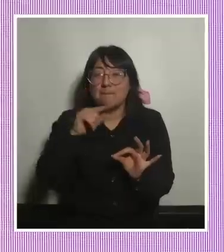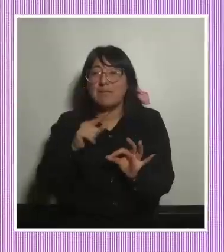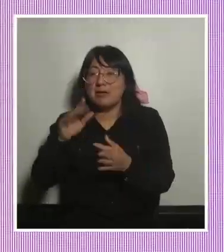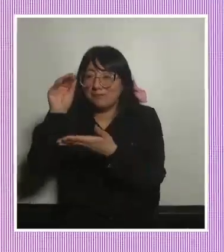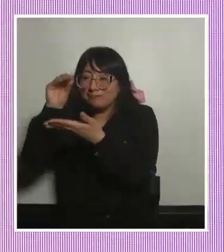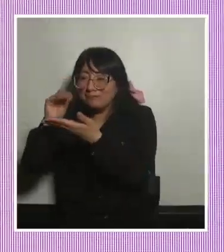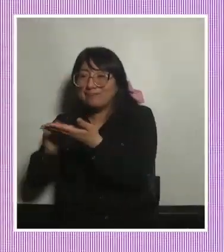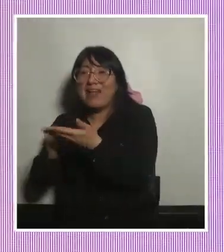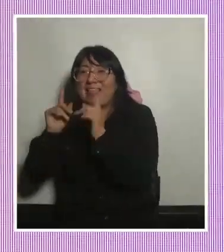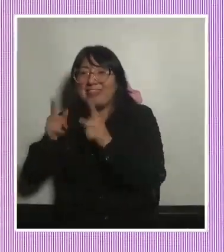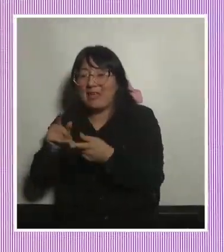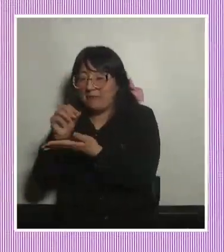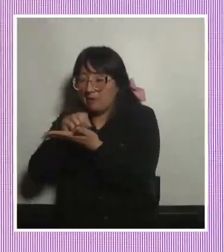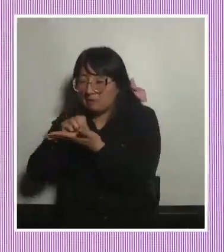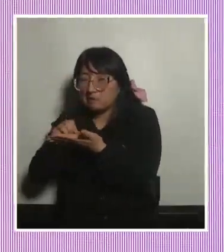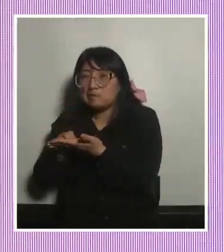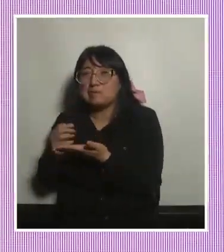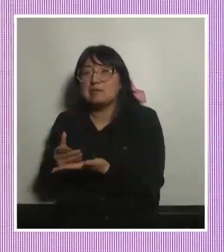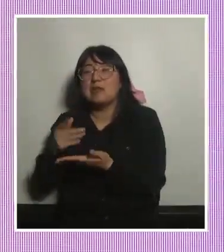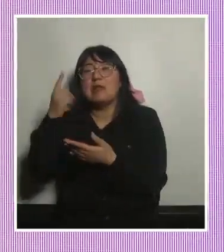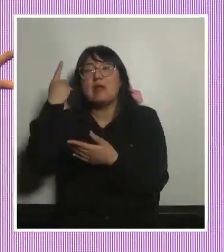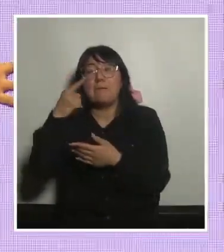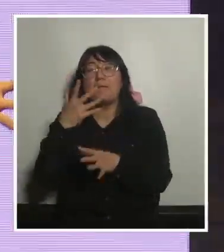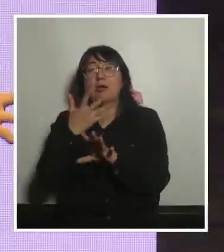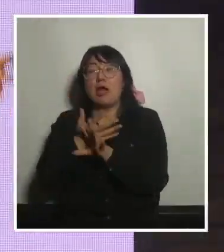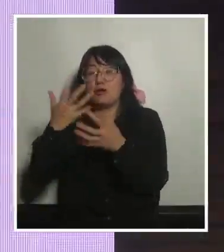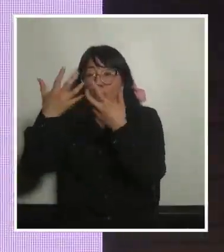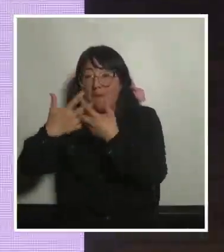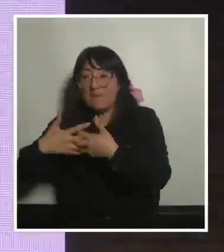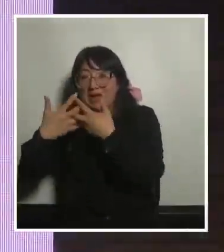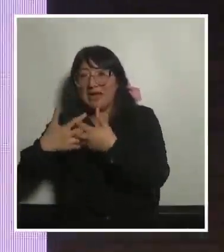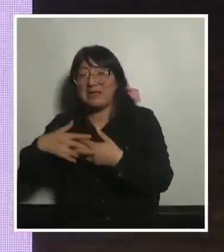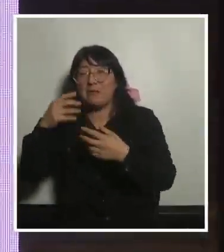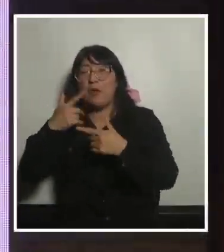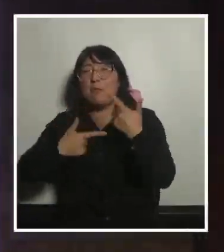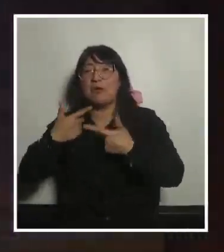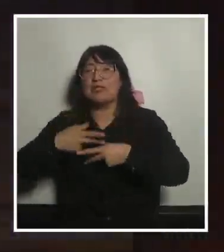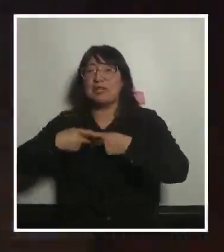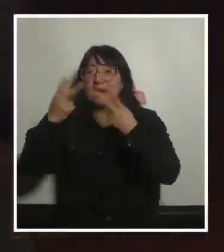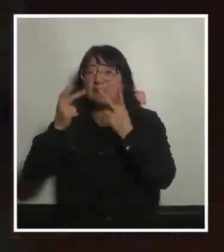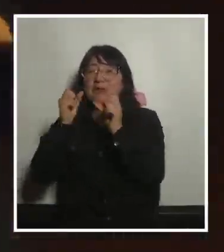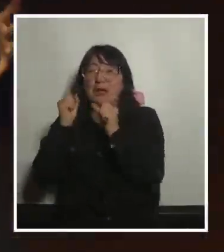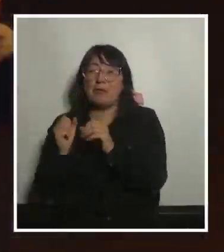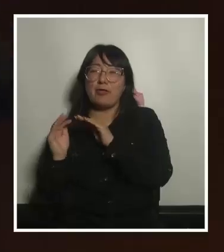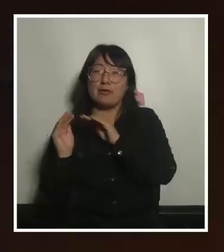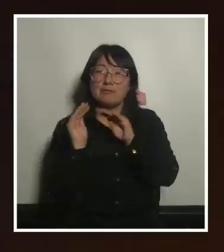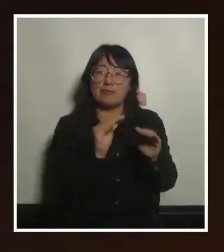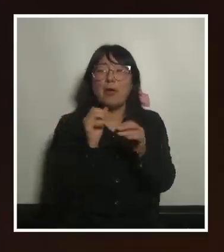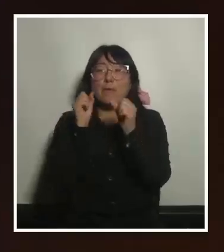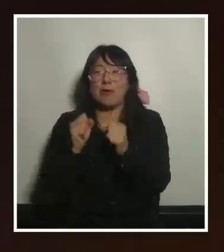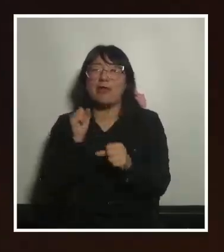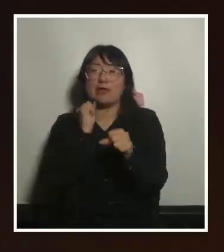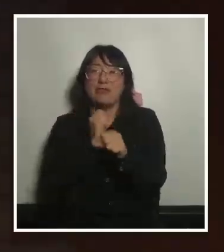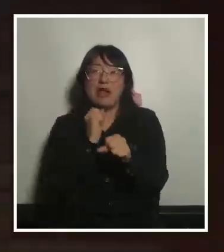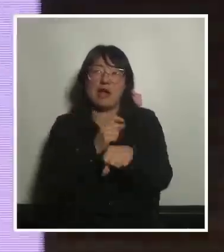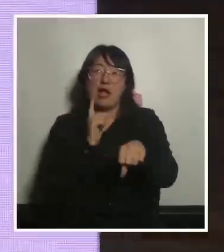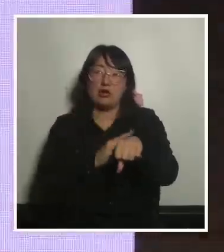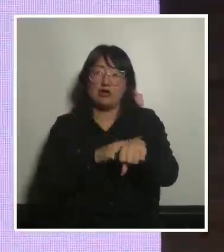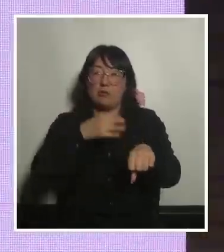tener que hacer y tenemos mecanismos en las políticas públicas para poder preverlas y para poder trabajarlas con tiempo